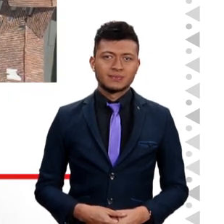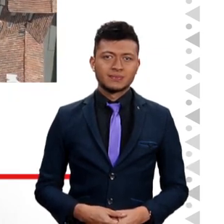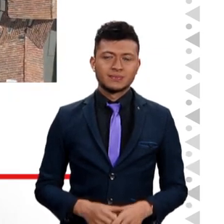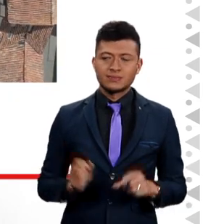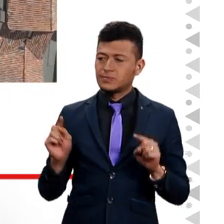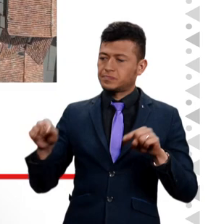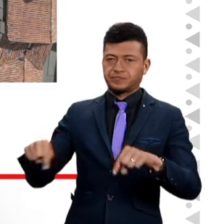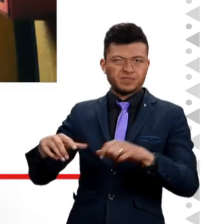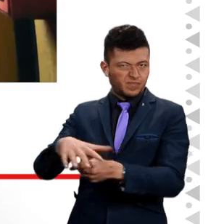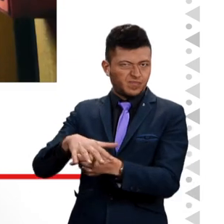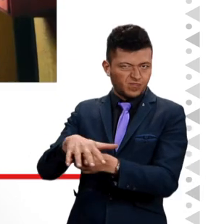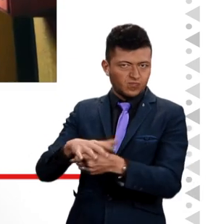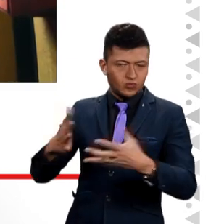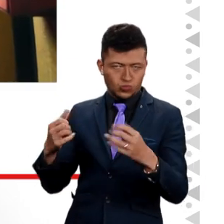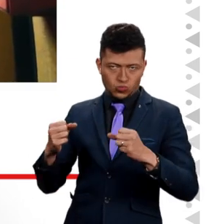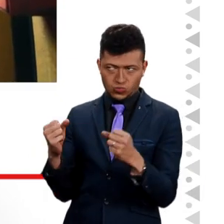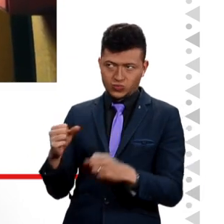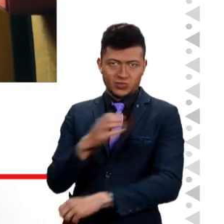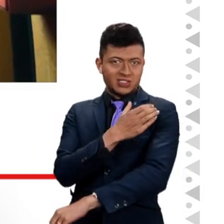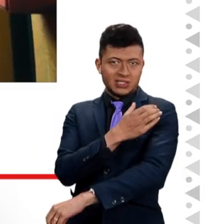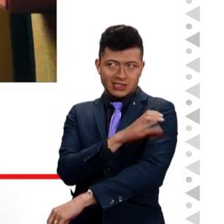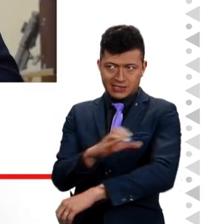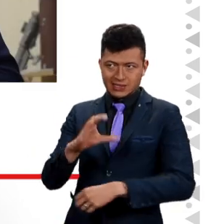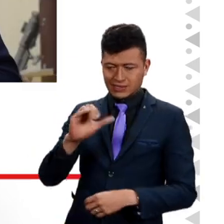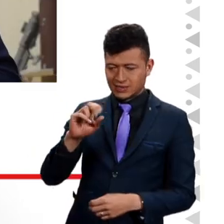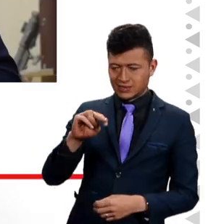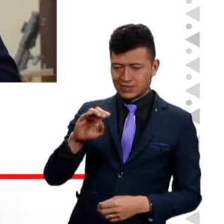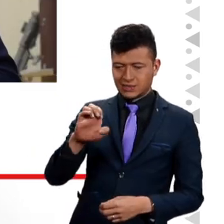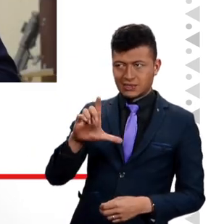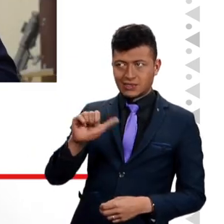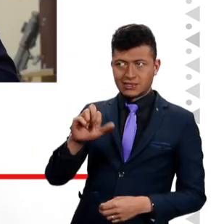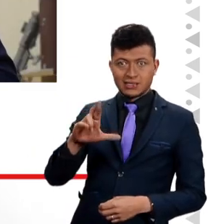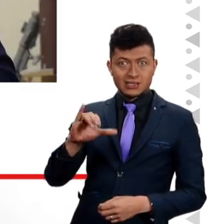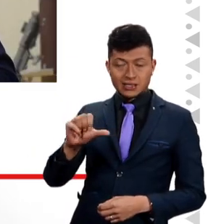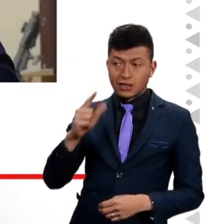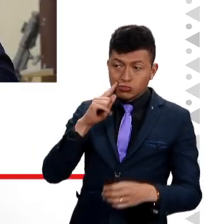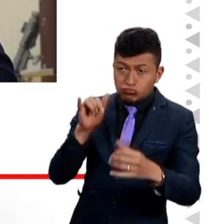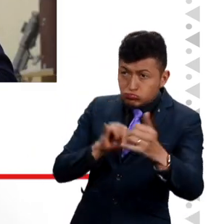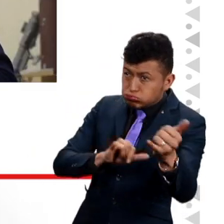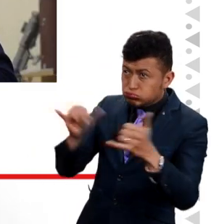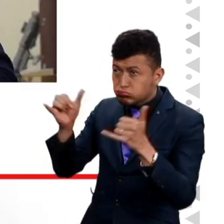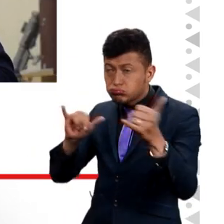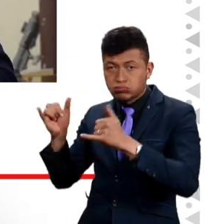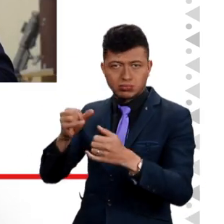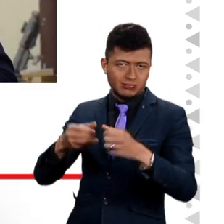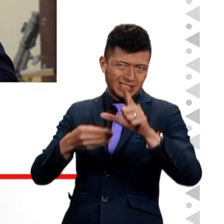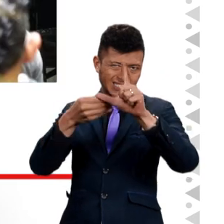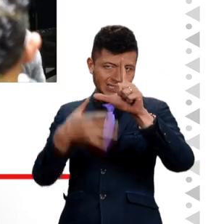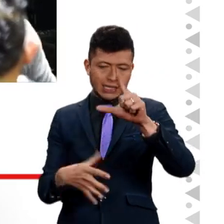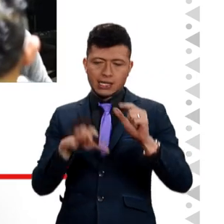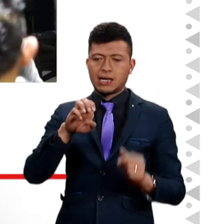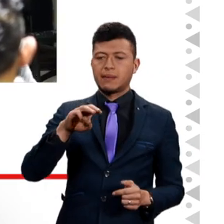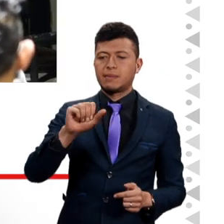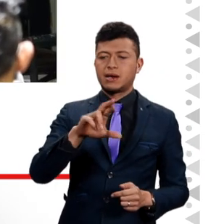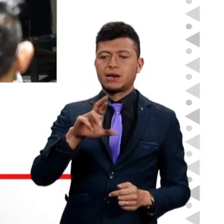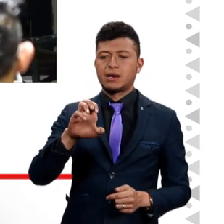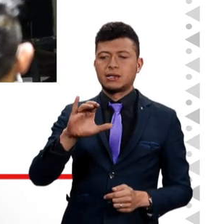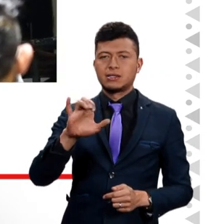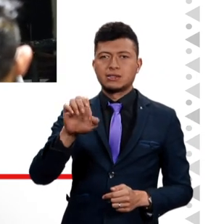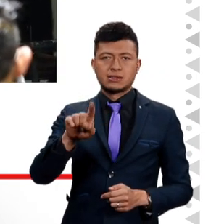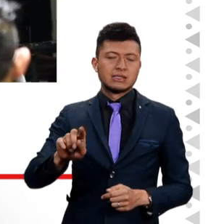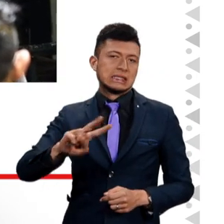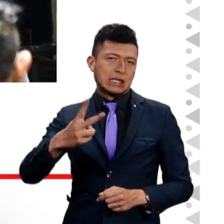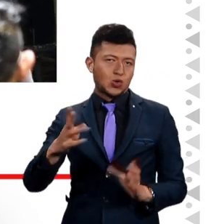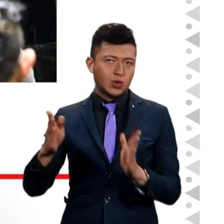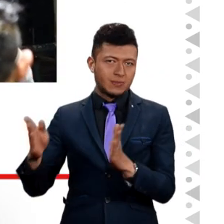Nos encontramos desde el barrio La Candelaria en Bogotá, donde se graba la segunda temporada de la exitosa serie Ema Reyes. Corre sonido,